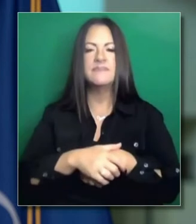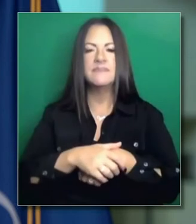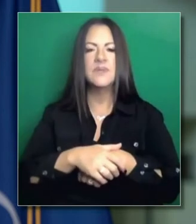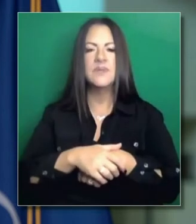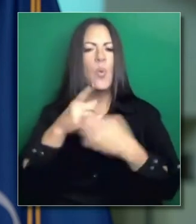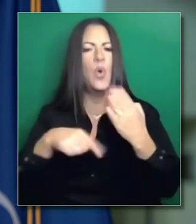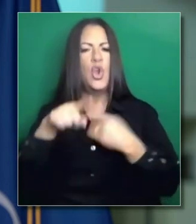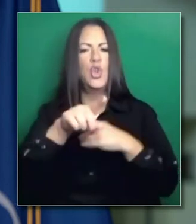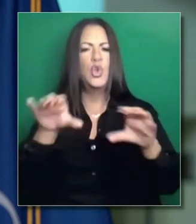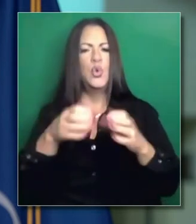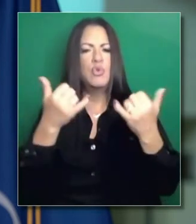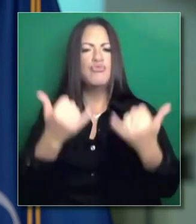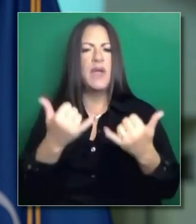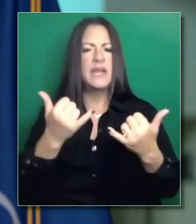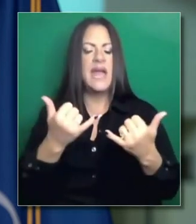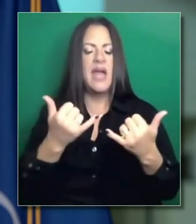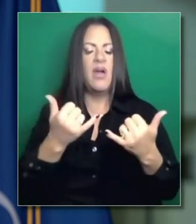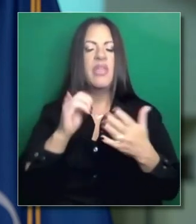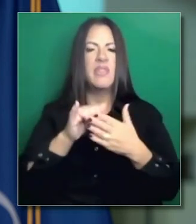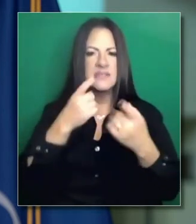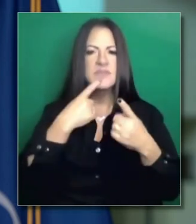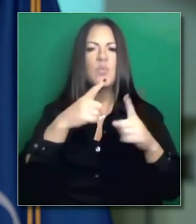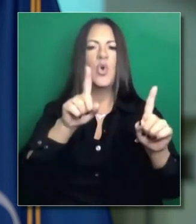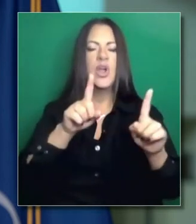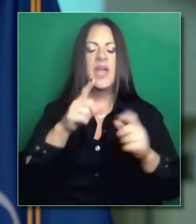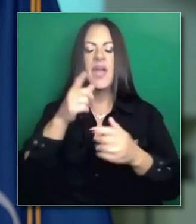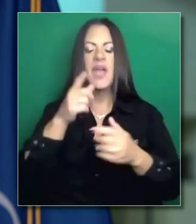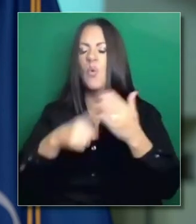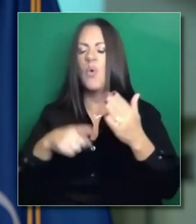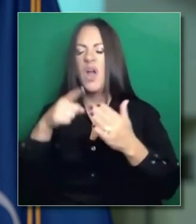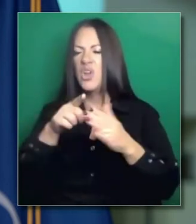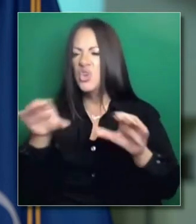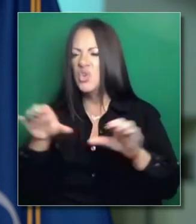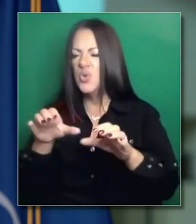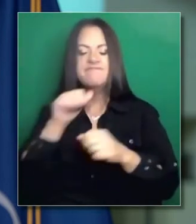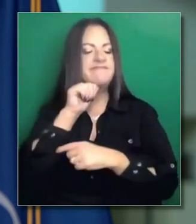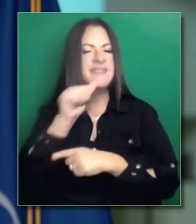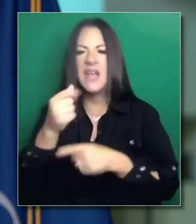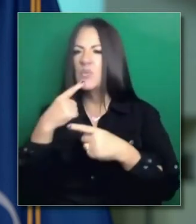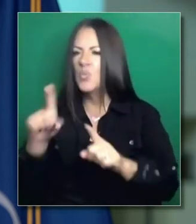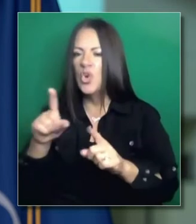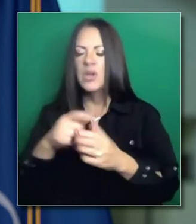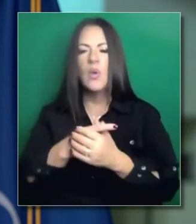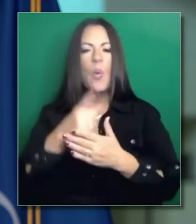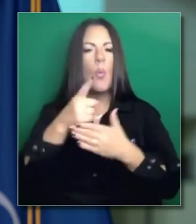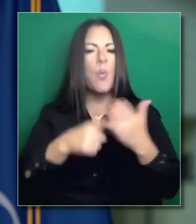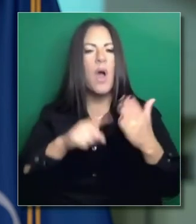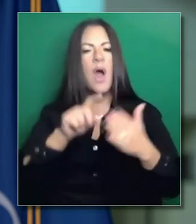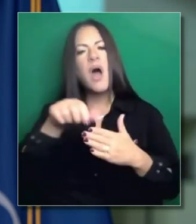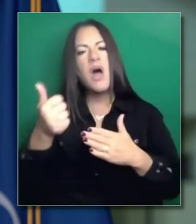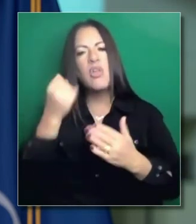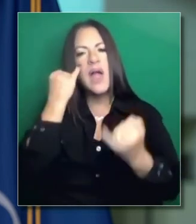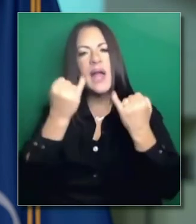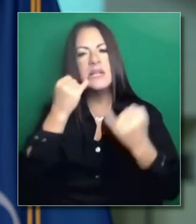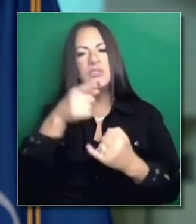que ha puesto en práctica? ¿Qué es lo que está funcionando y qué es lo que no está funcionando? ¿Qué otros utensilios, qué otros